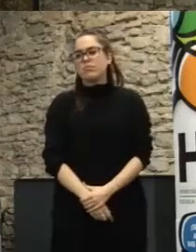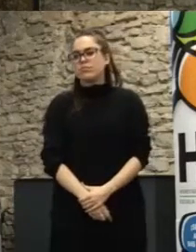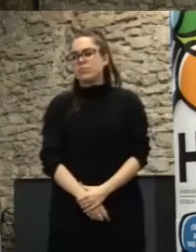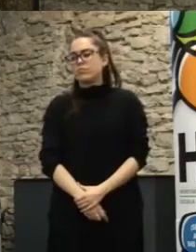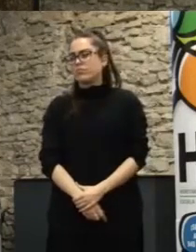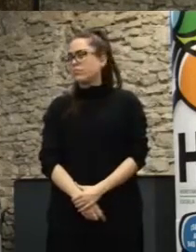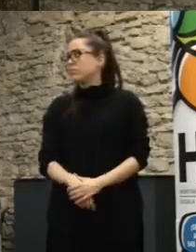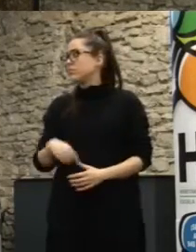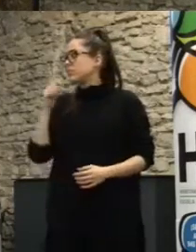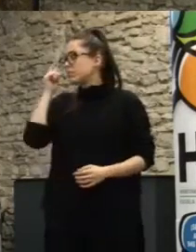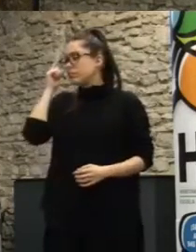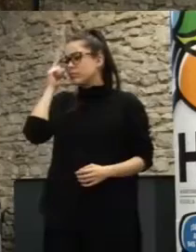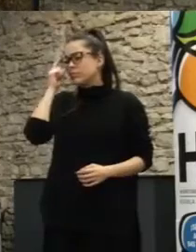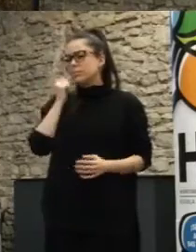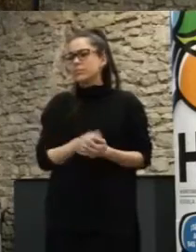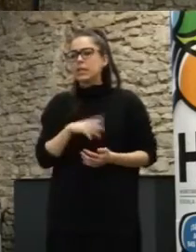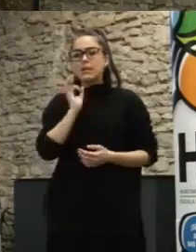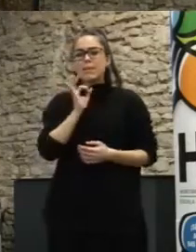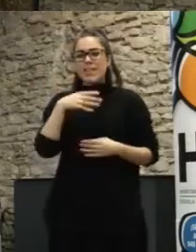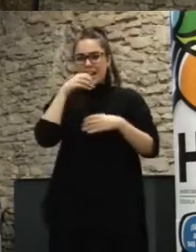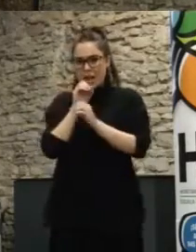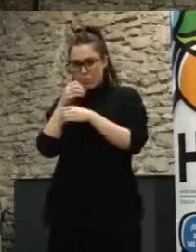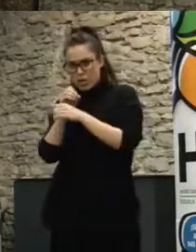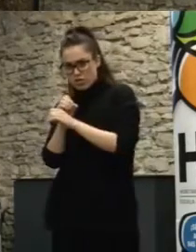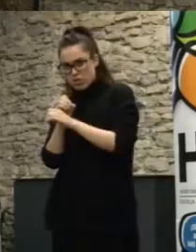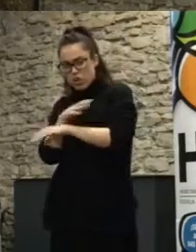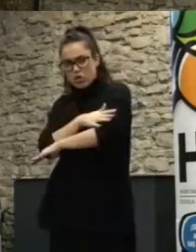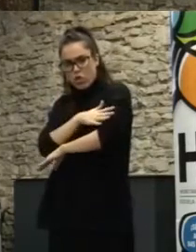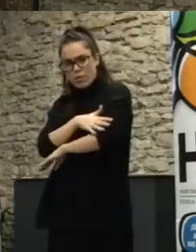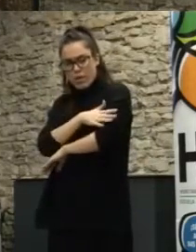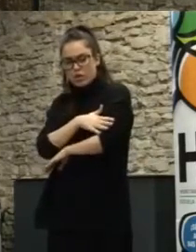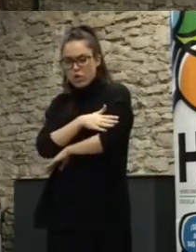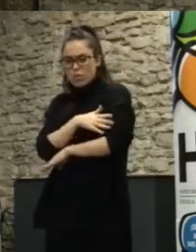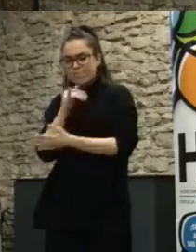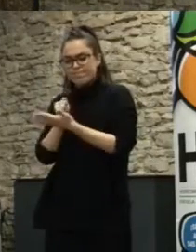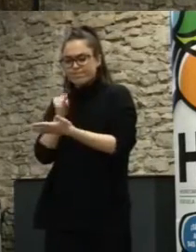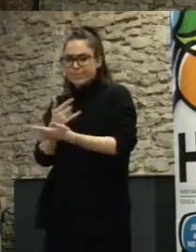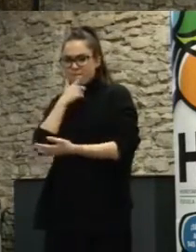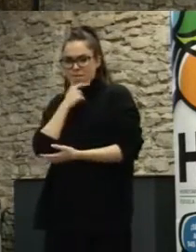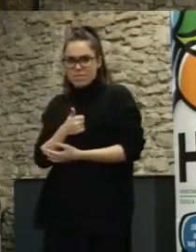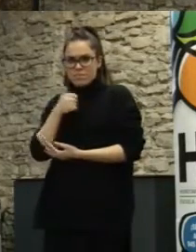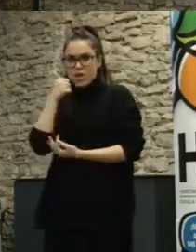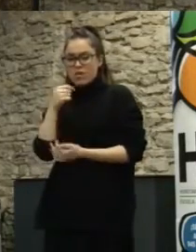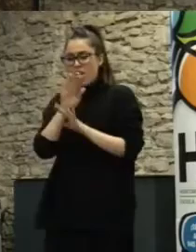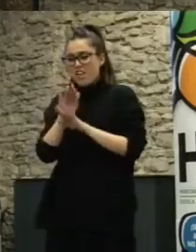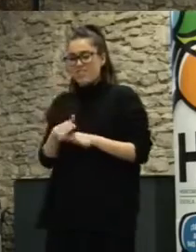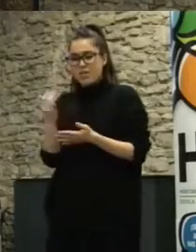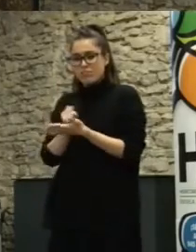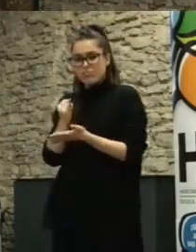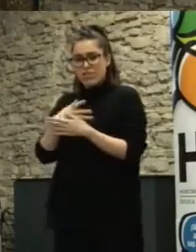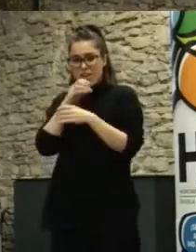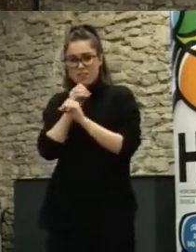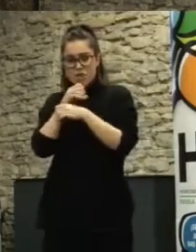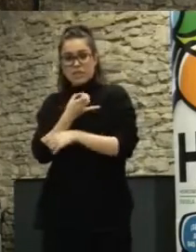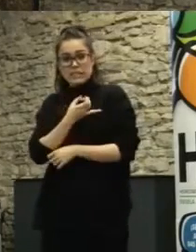es verdad que en el caso de los laboratorios de gobierno es más fácilmente testable los proyectos al final del laboratorio de gobierno